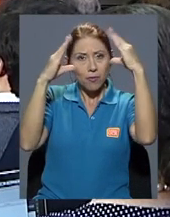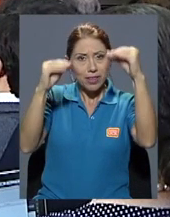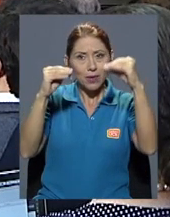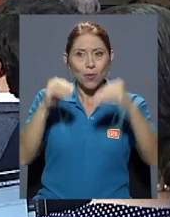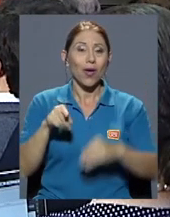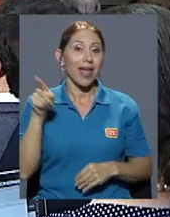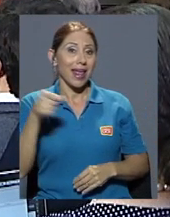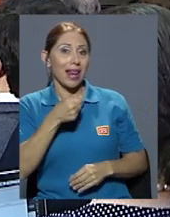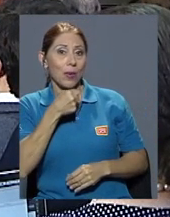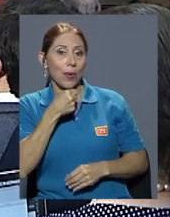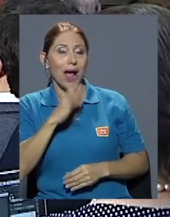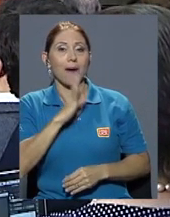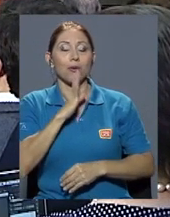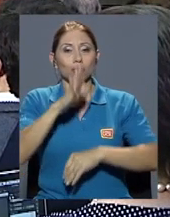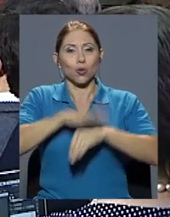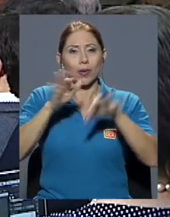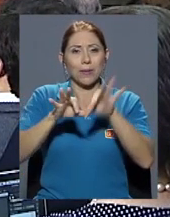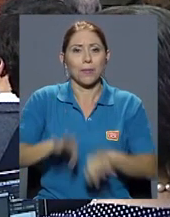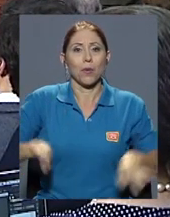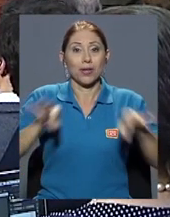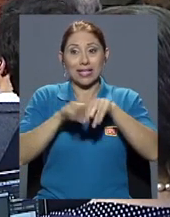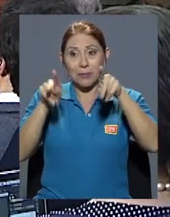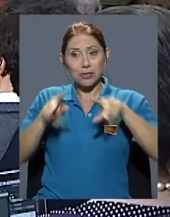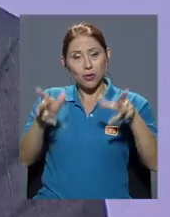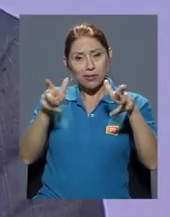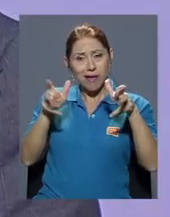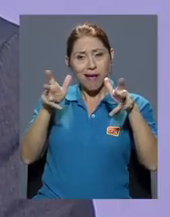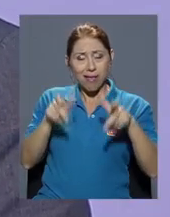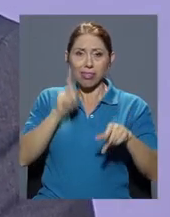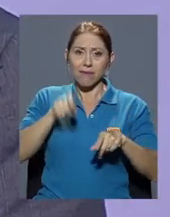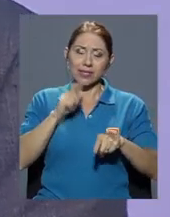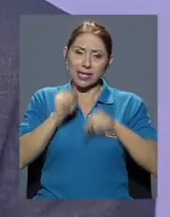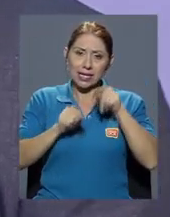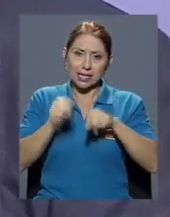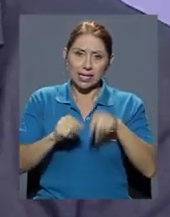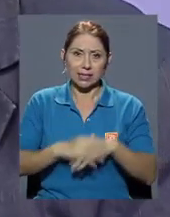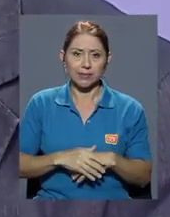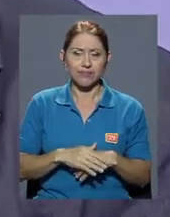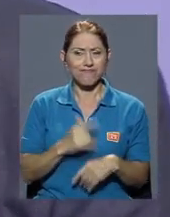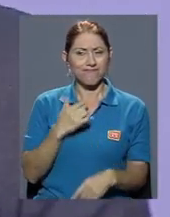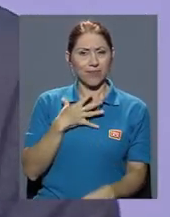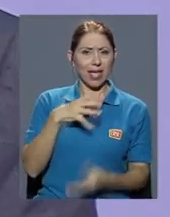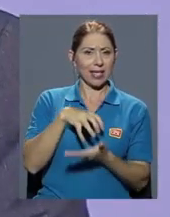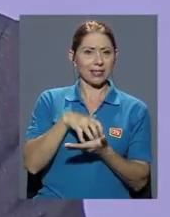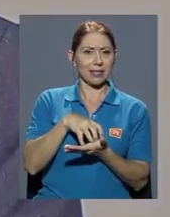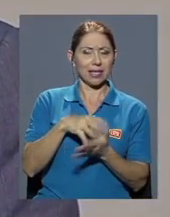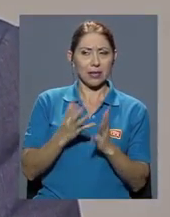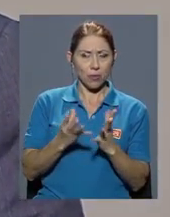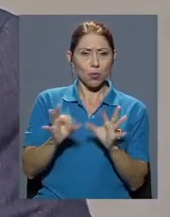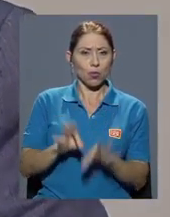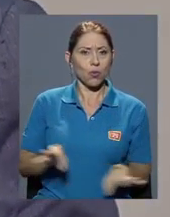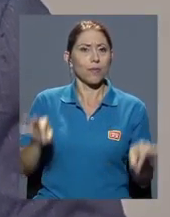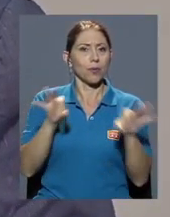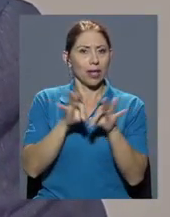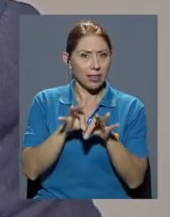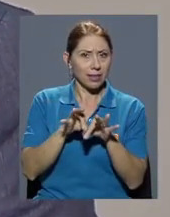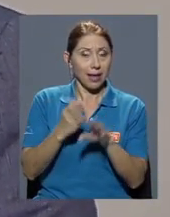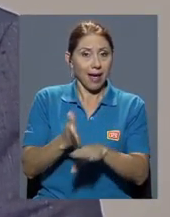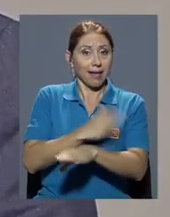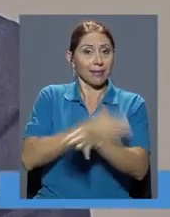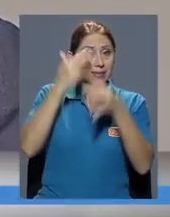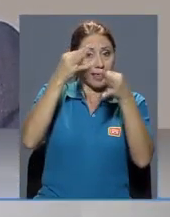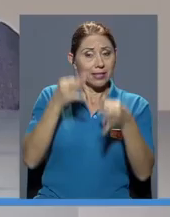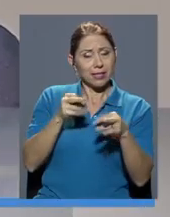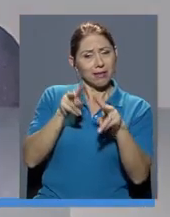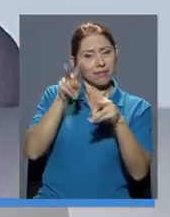la importancia de la criticidad en las audiencias. Creo que el escepticismo y la duda son fundamentales antes de decidir si